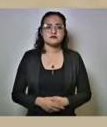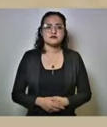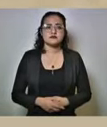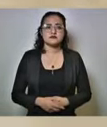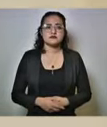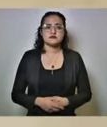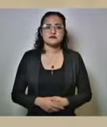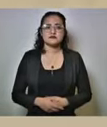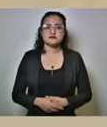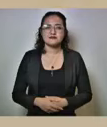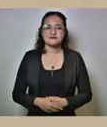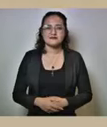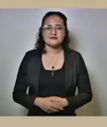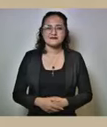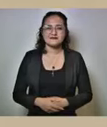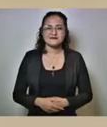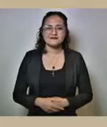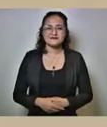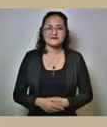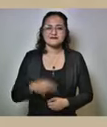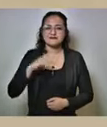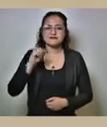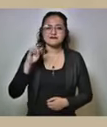martín gutiérrez al heraldo de puebla